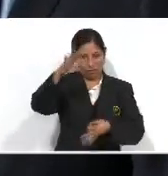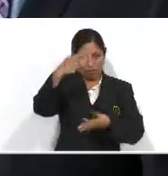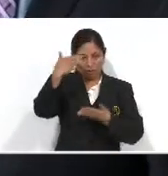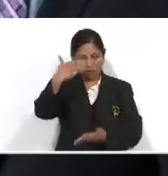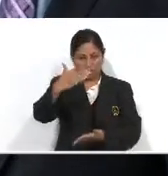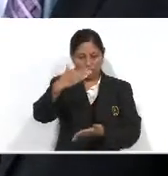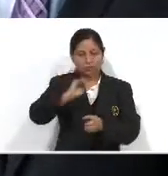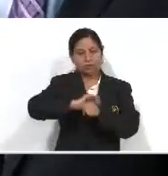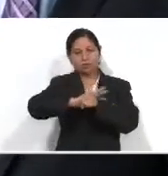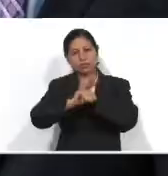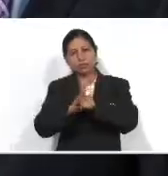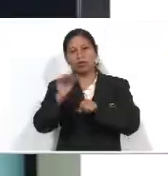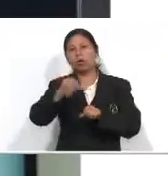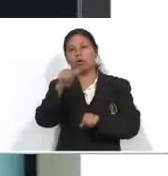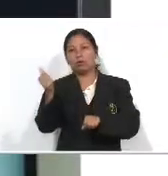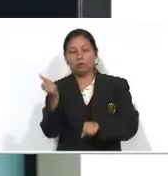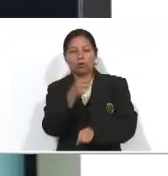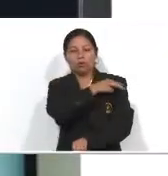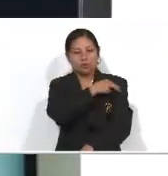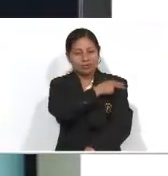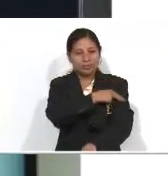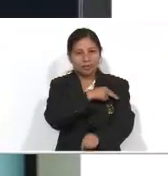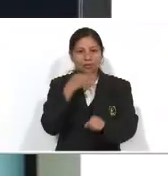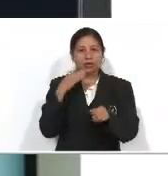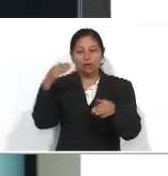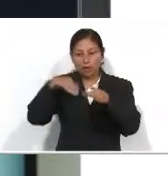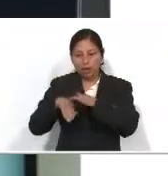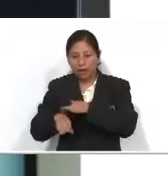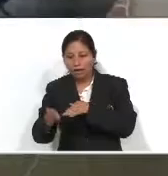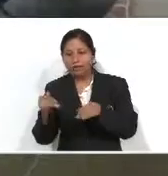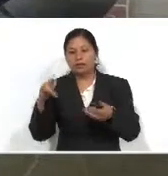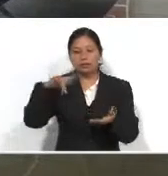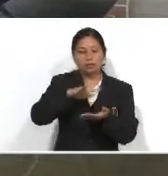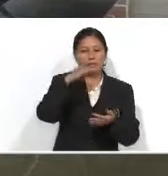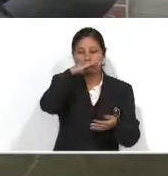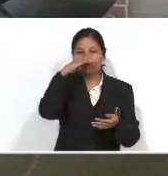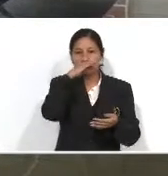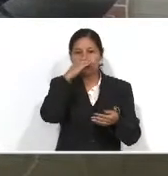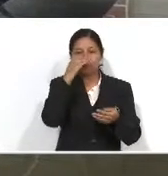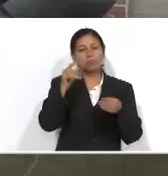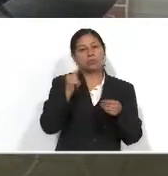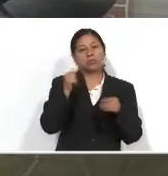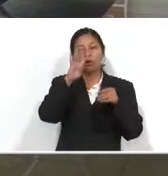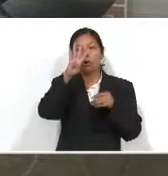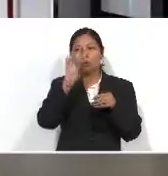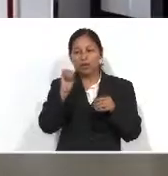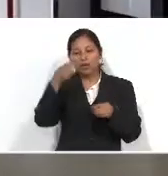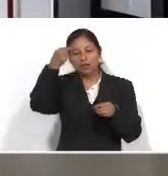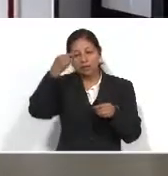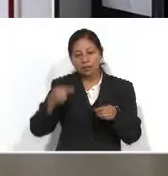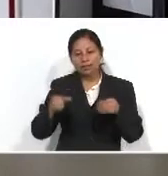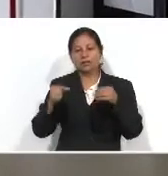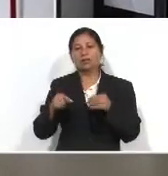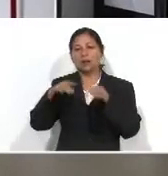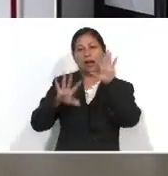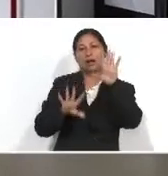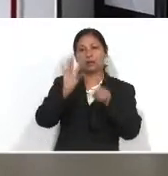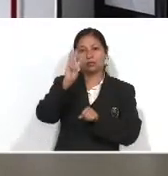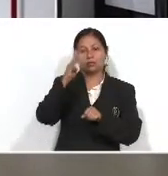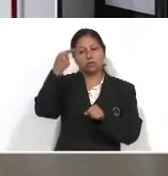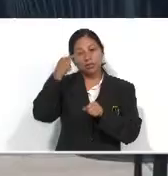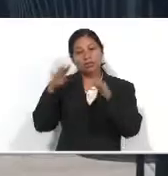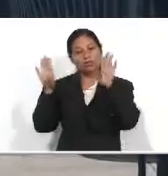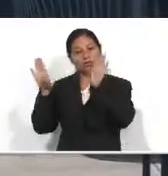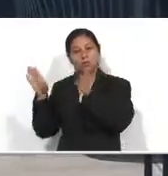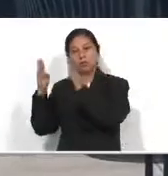antígeno o hacérsela en un centro de salud que estará ubicado en el aeropuerto de forma gratuita o una cuarentena domiciliar obligatoria de 14 días, entre otras medidas.